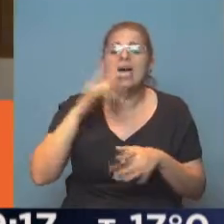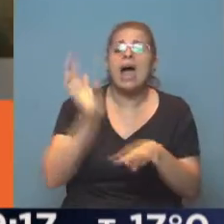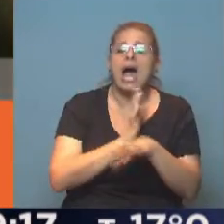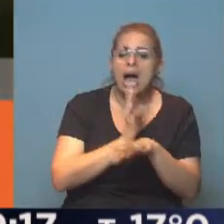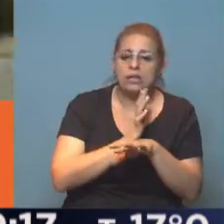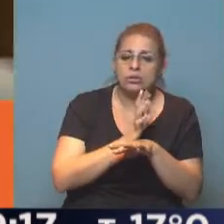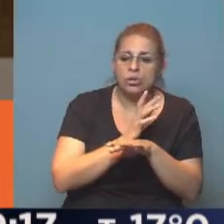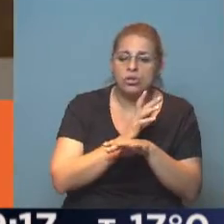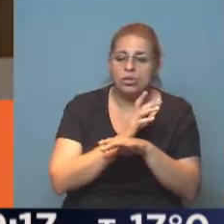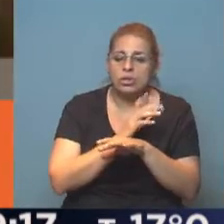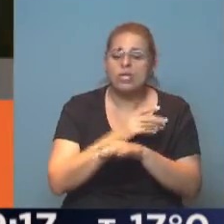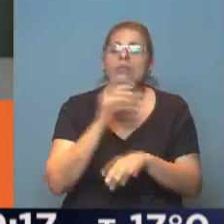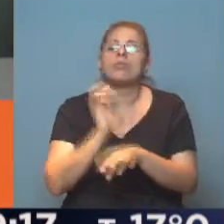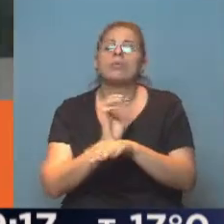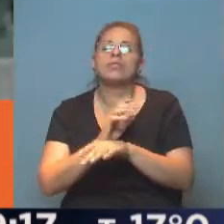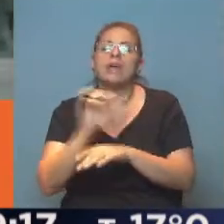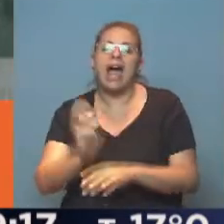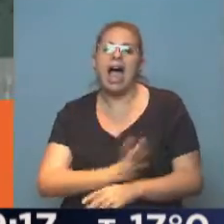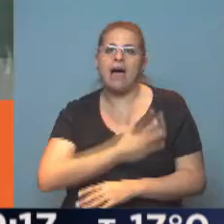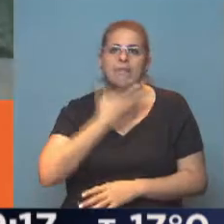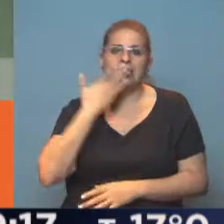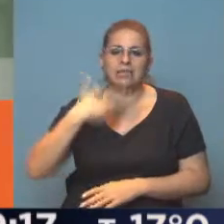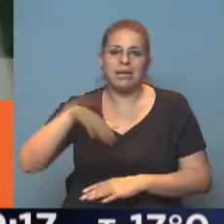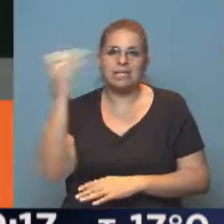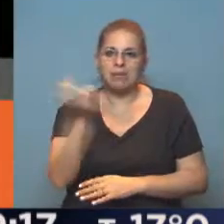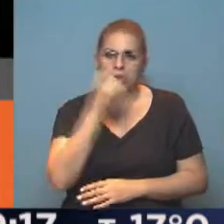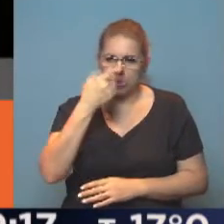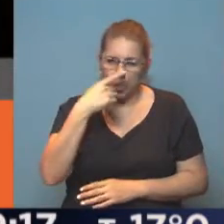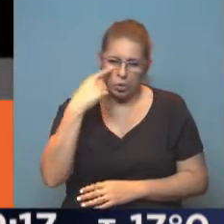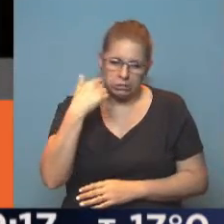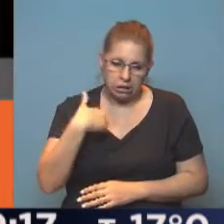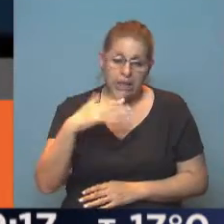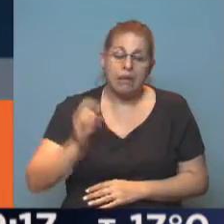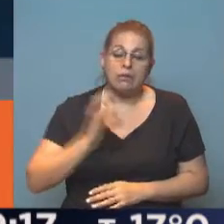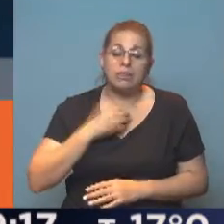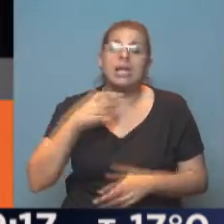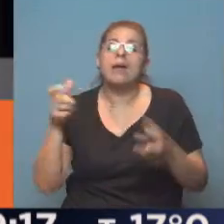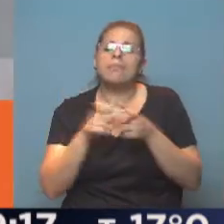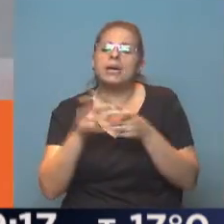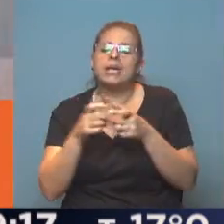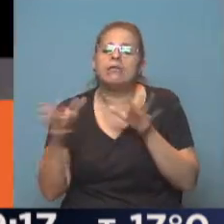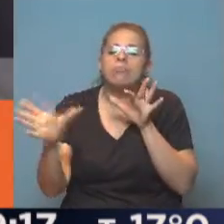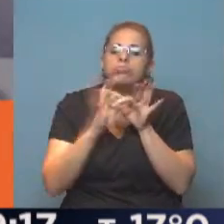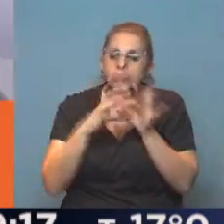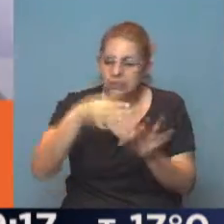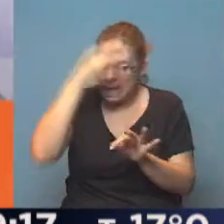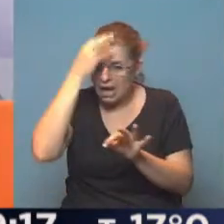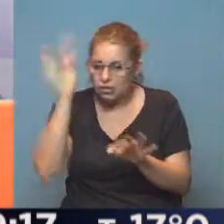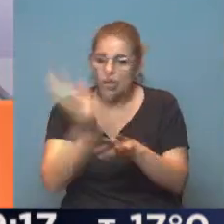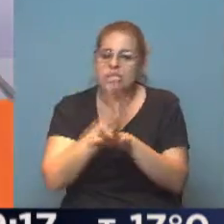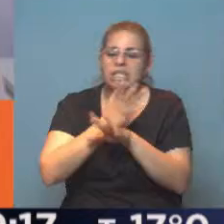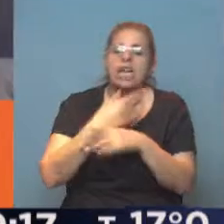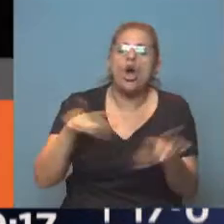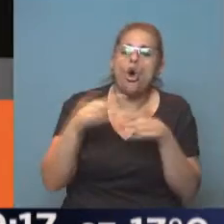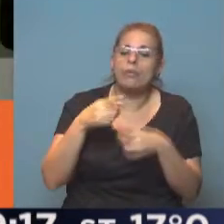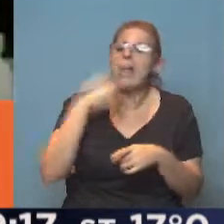interpretando al mayor amante de la historia en sus últimos días en una película que combina teatro, cine y ópera.